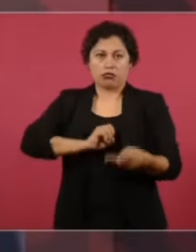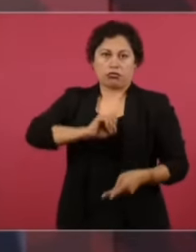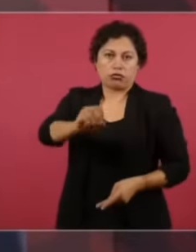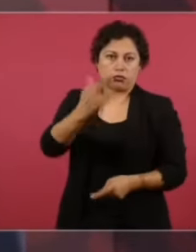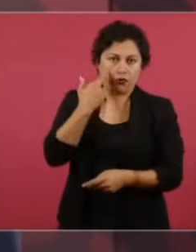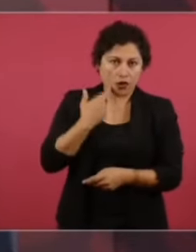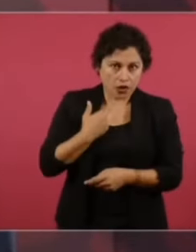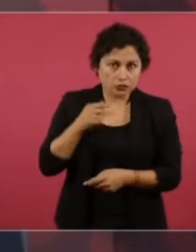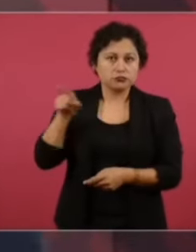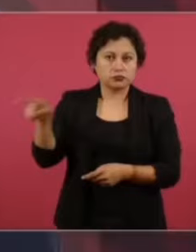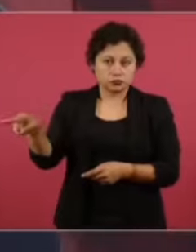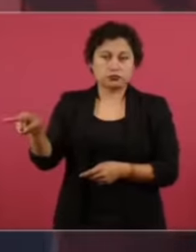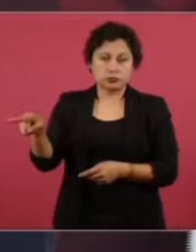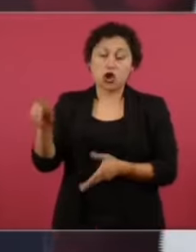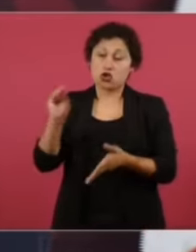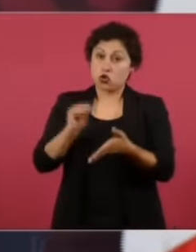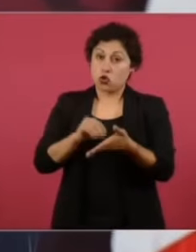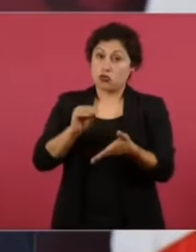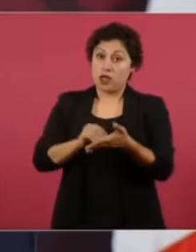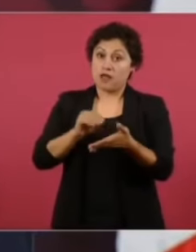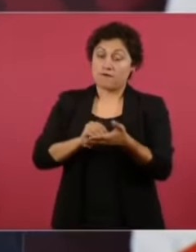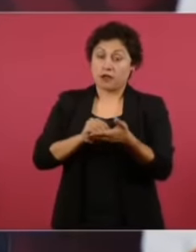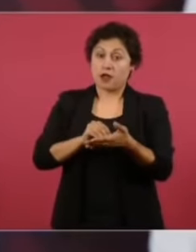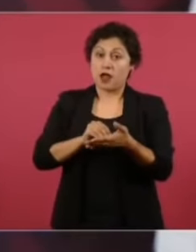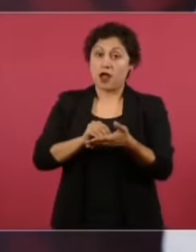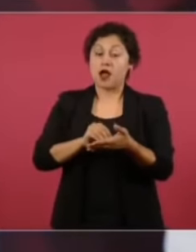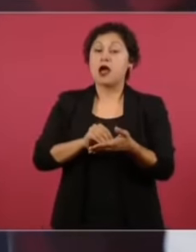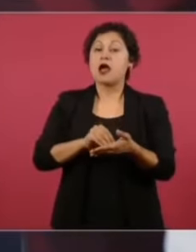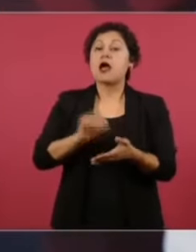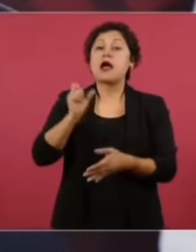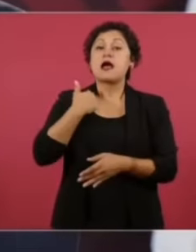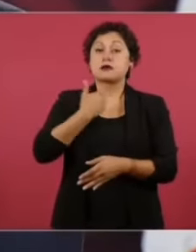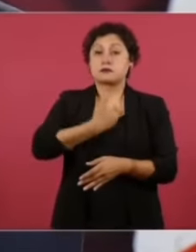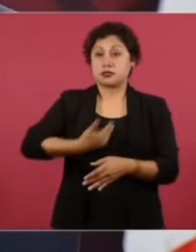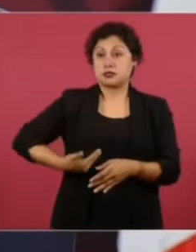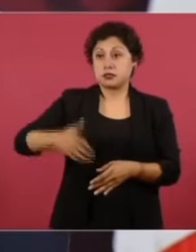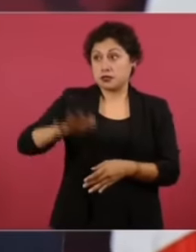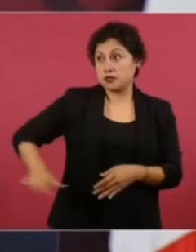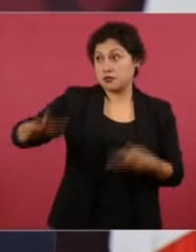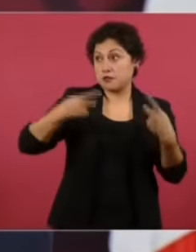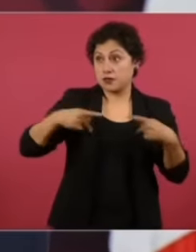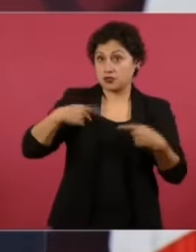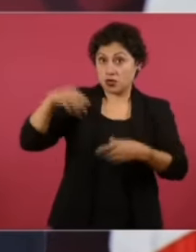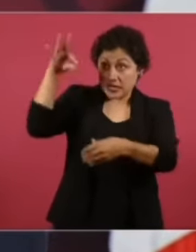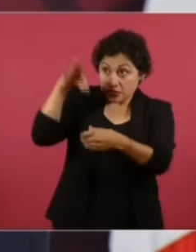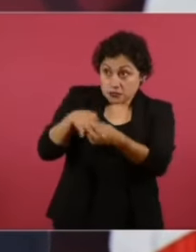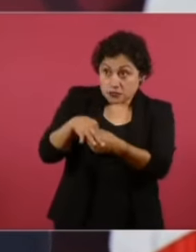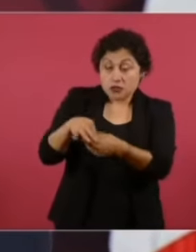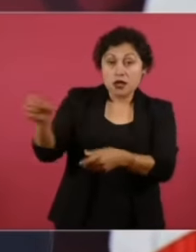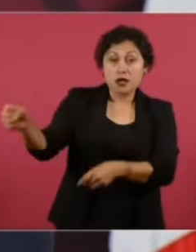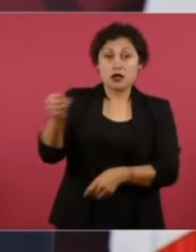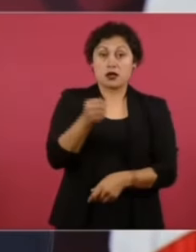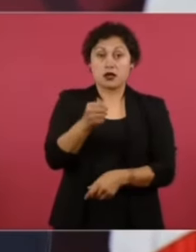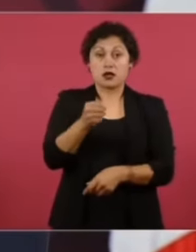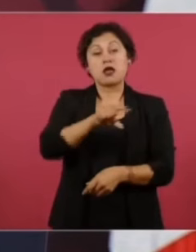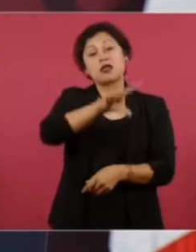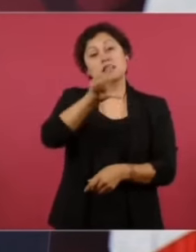se mantiene en la cárcel al Presidente que eligieron democráticamente los peruanos.